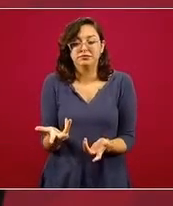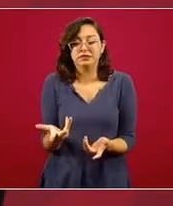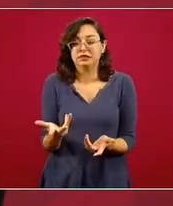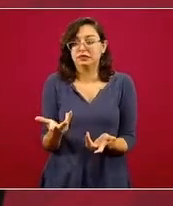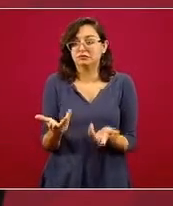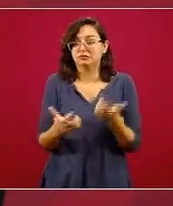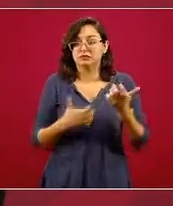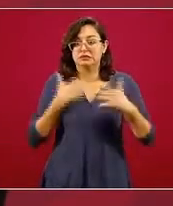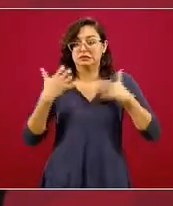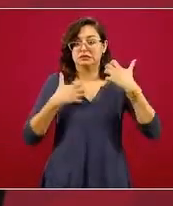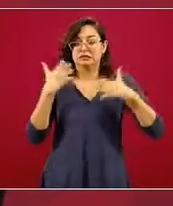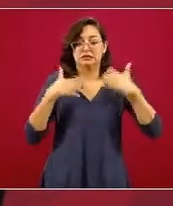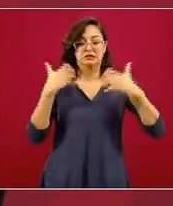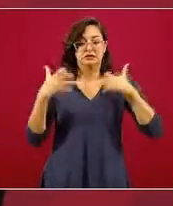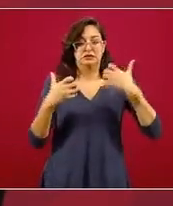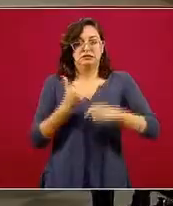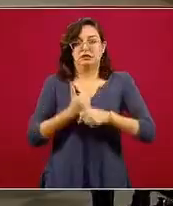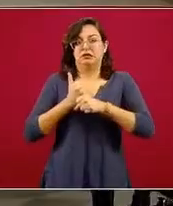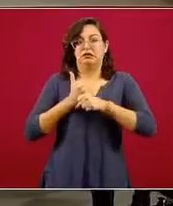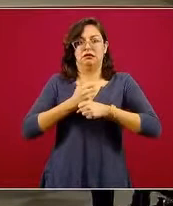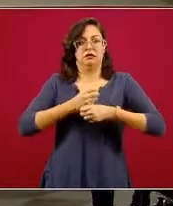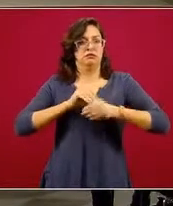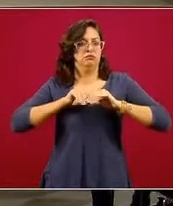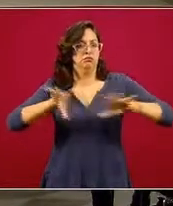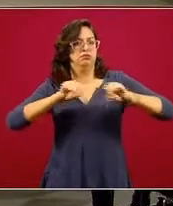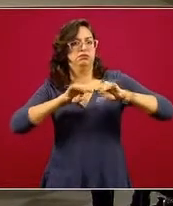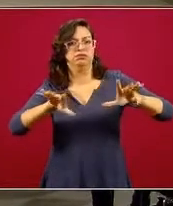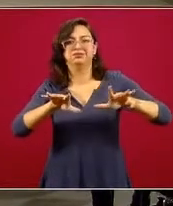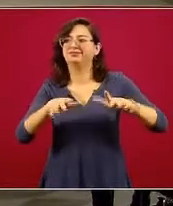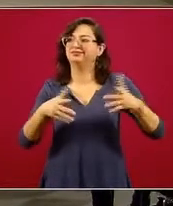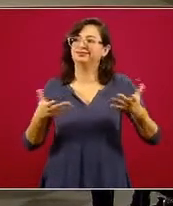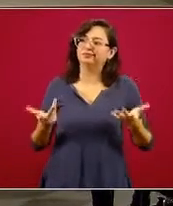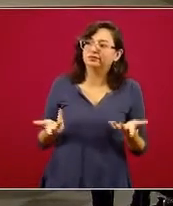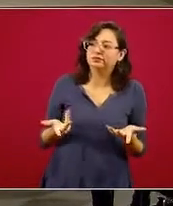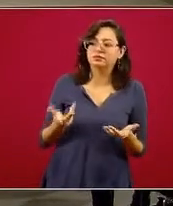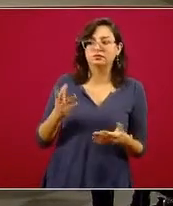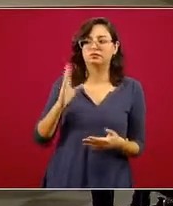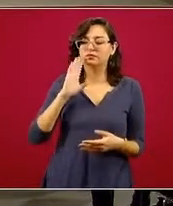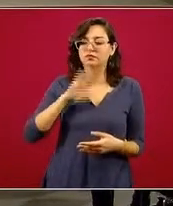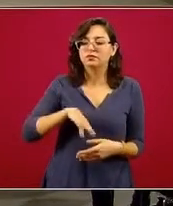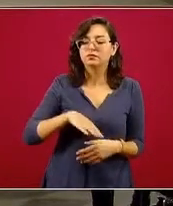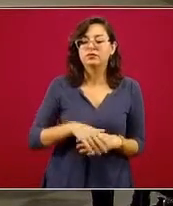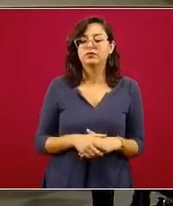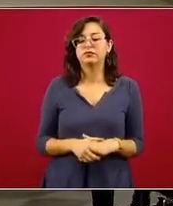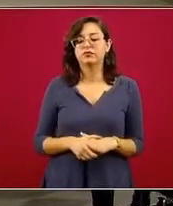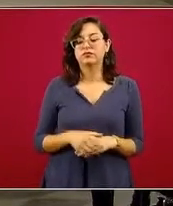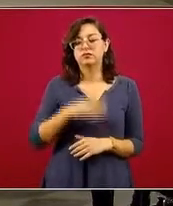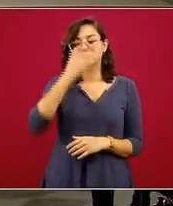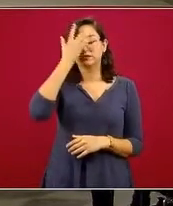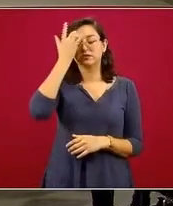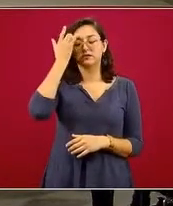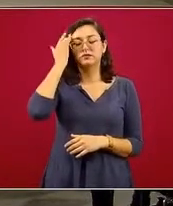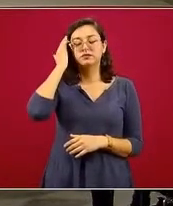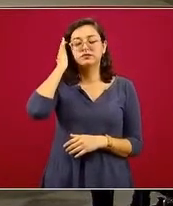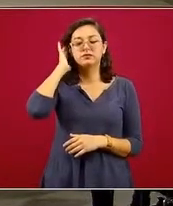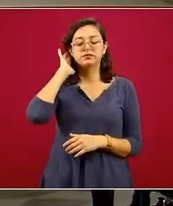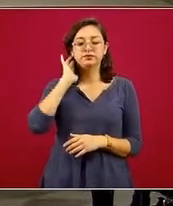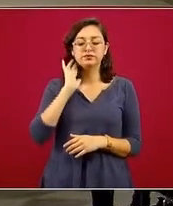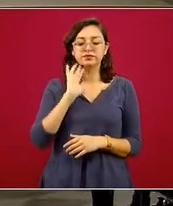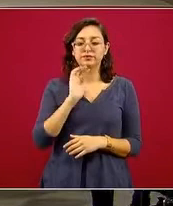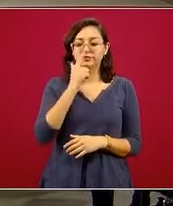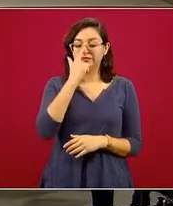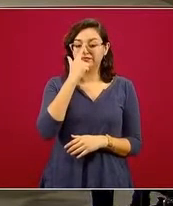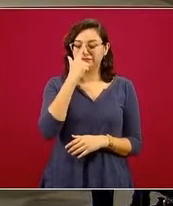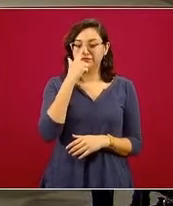tan virtuosa. Ahora, a propósito de pruebas, comentábamos que en un foro reciente que organizó el Instituto Nacional de